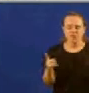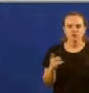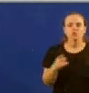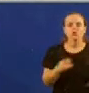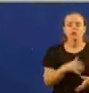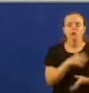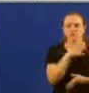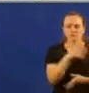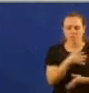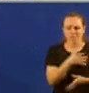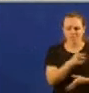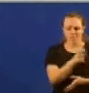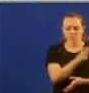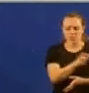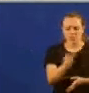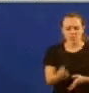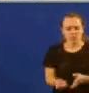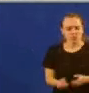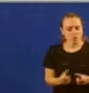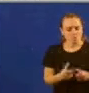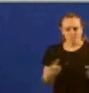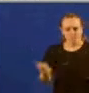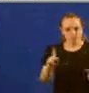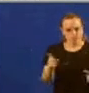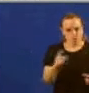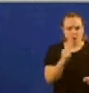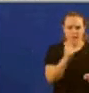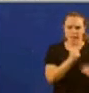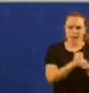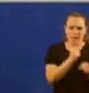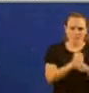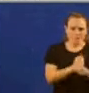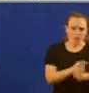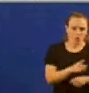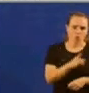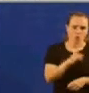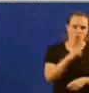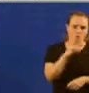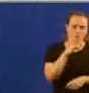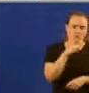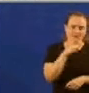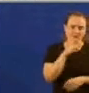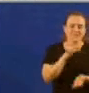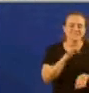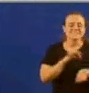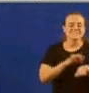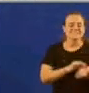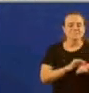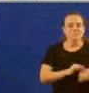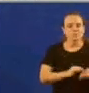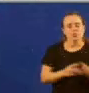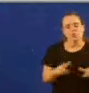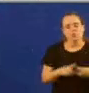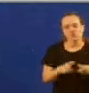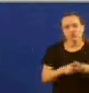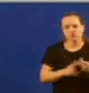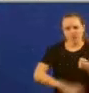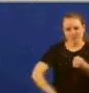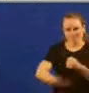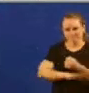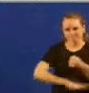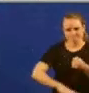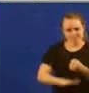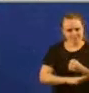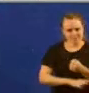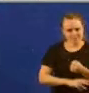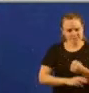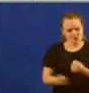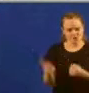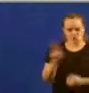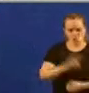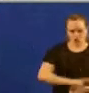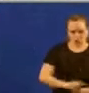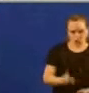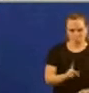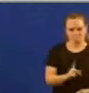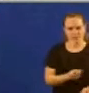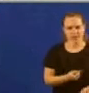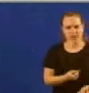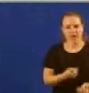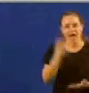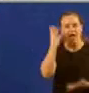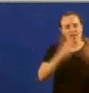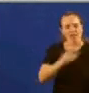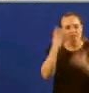vai mal en emprego, non reconstruye os servicios sociais básicos, sigue paralizada no funcionamento da